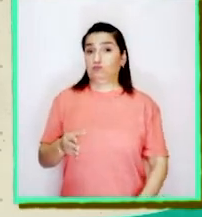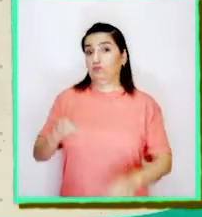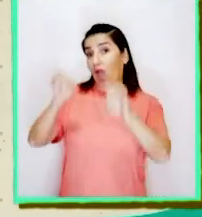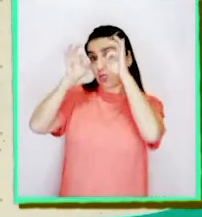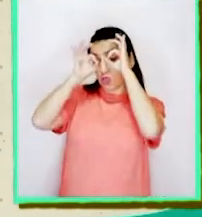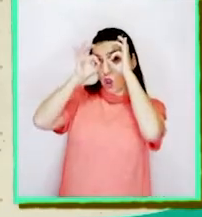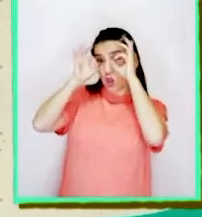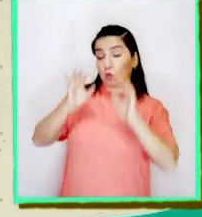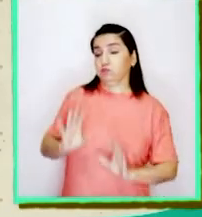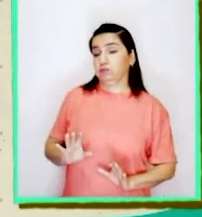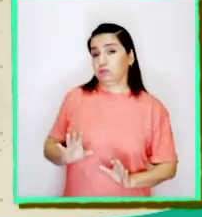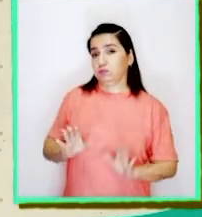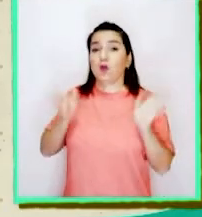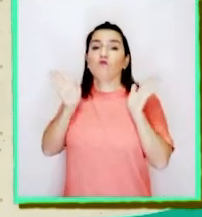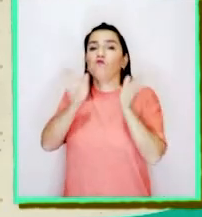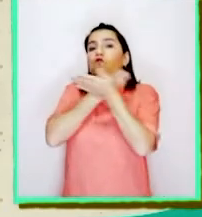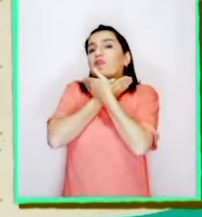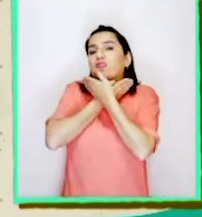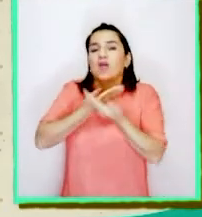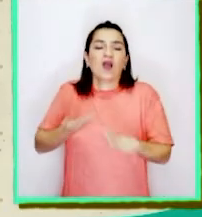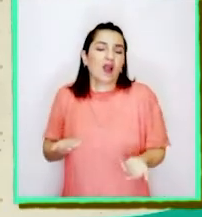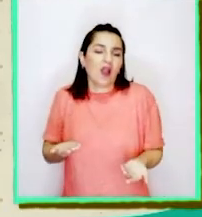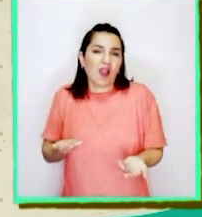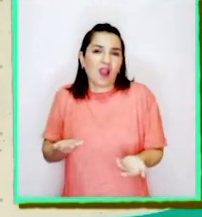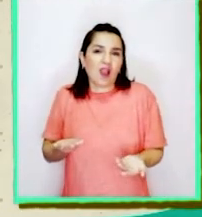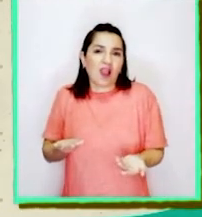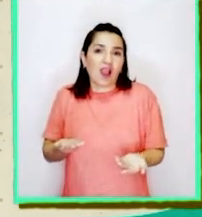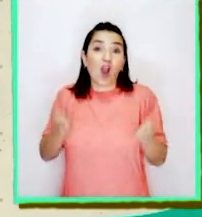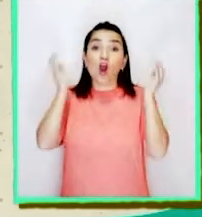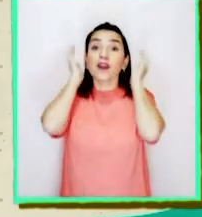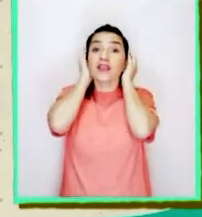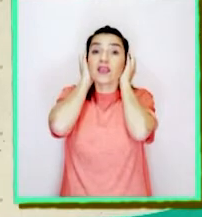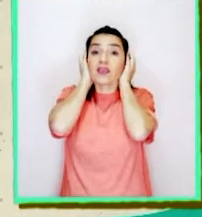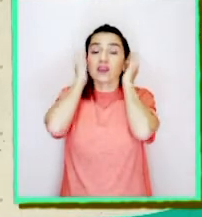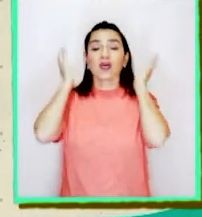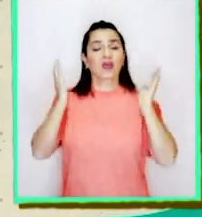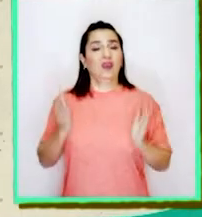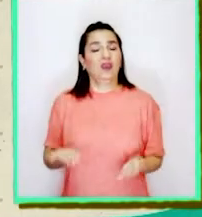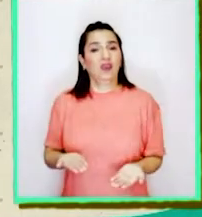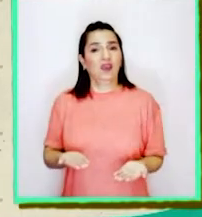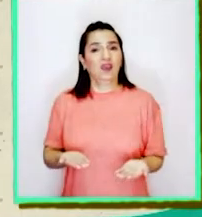¿Anteojos? ¿Bufanda? ¿Orejeras?